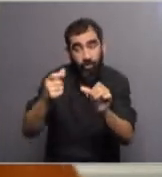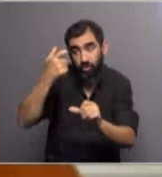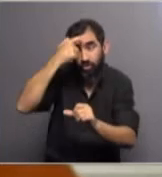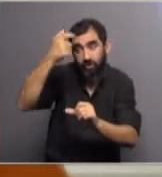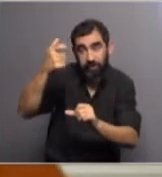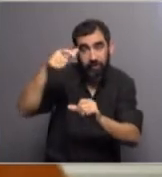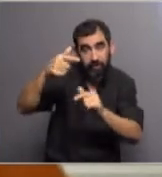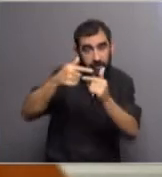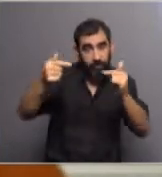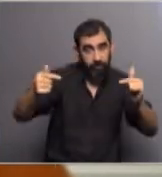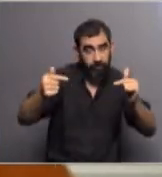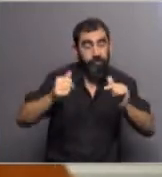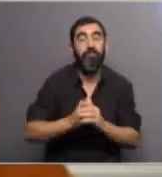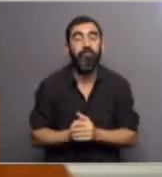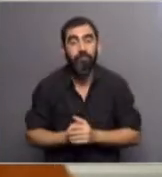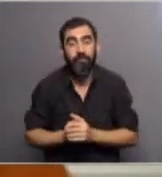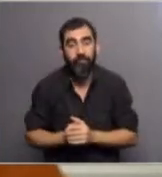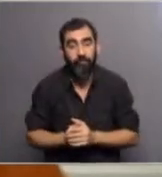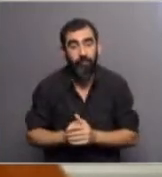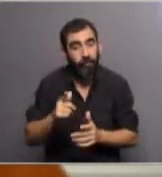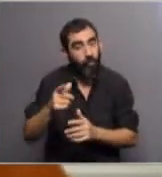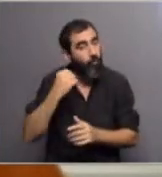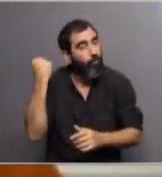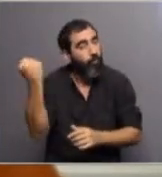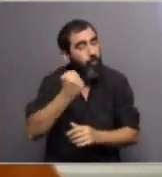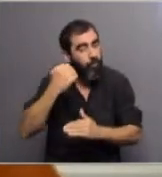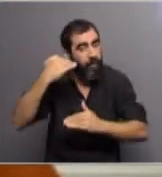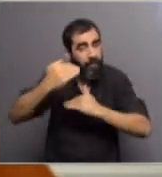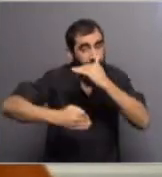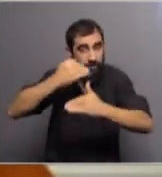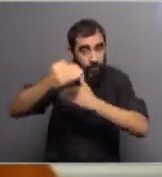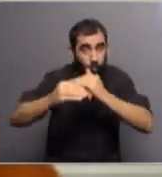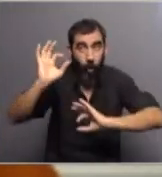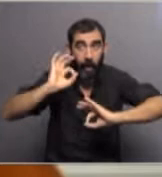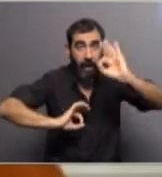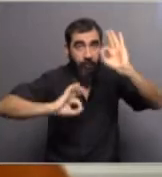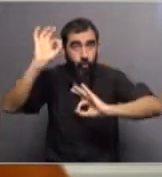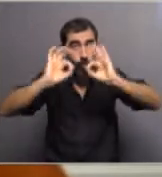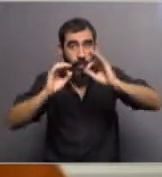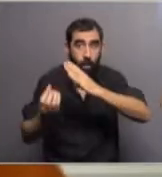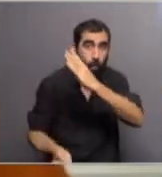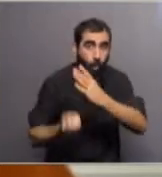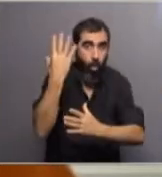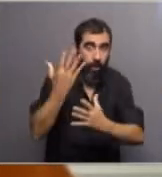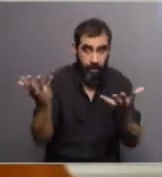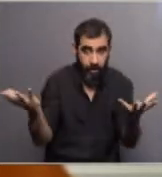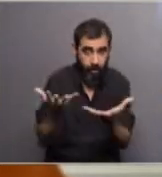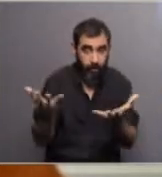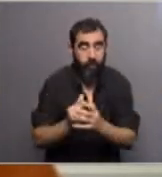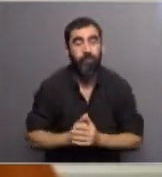radiotelescopio, que era una pieza clave para el desarrollo de la astronomía moderna, por un montón de